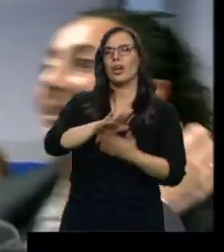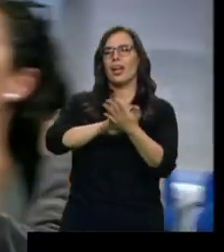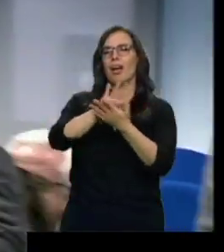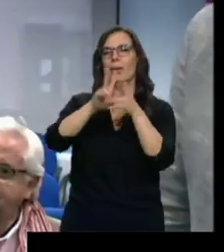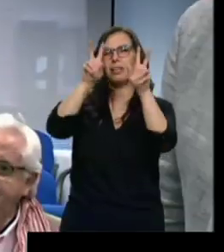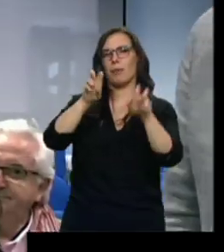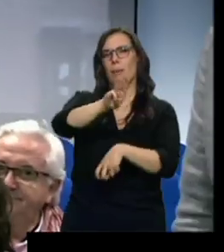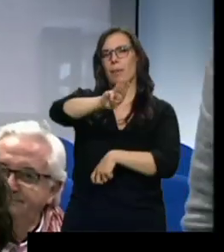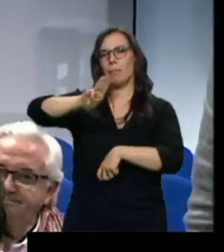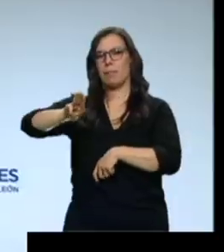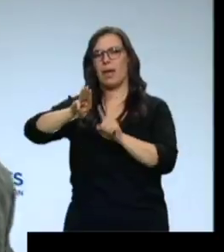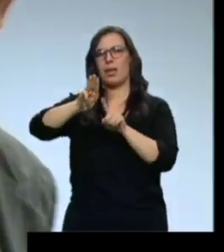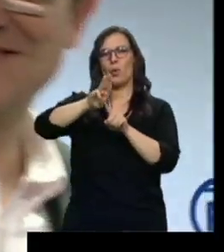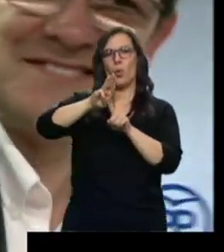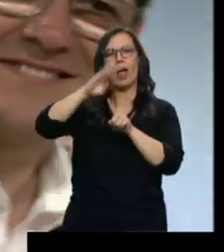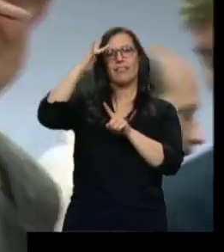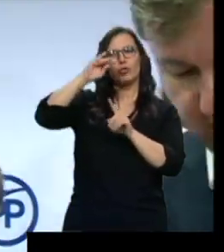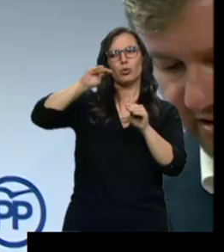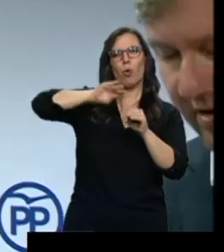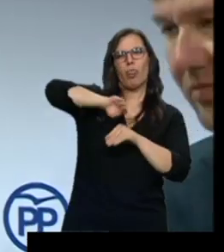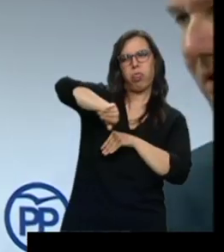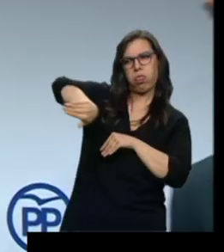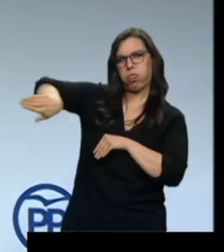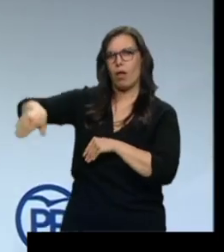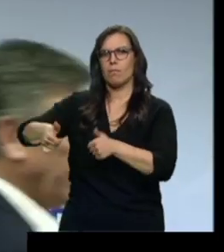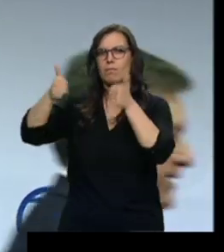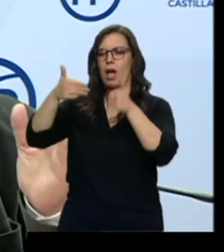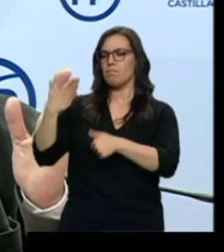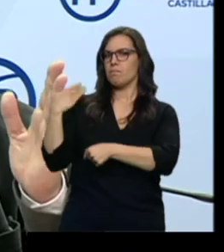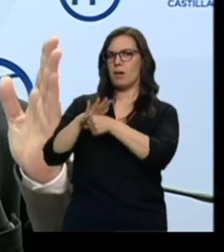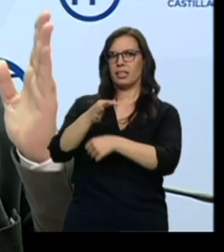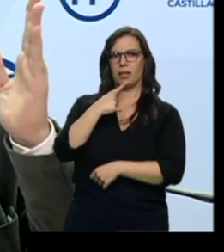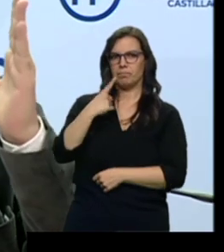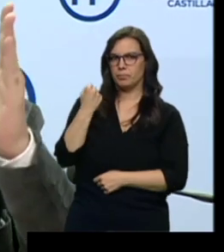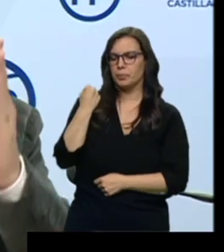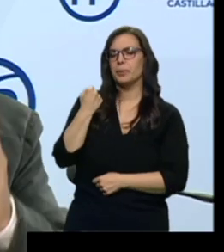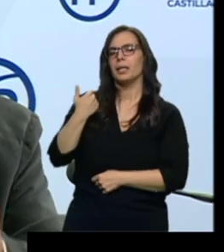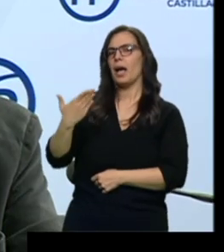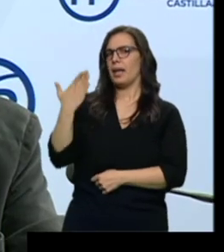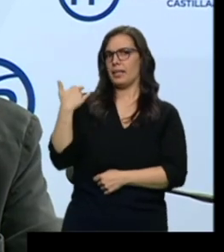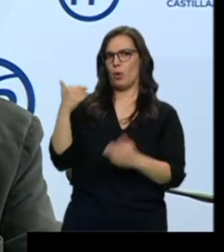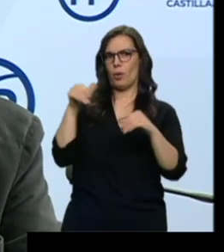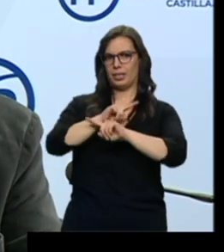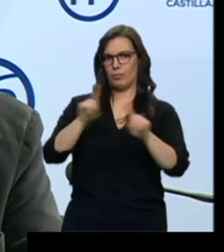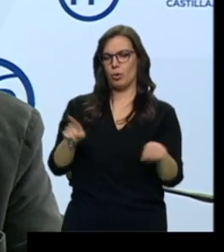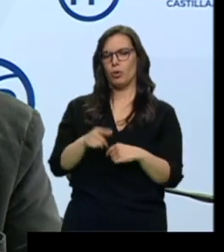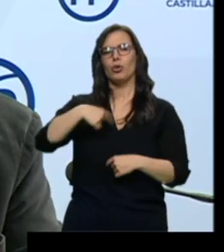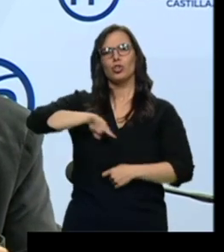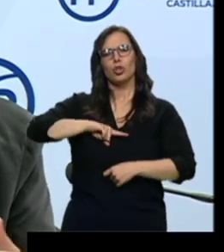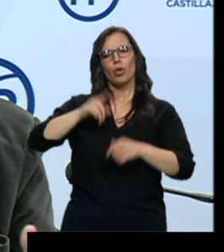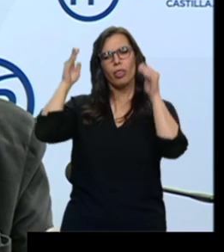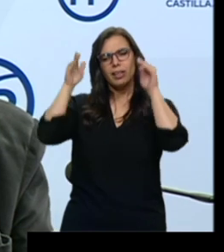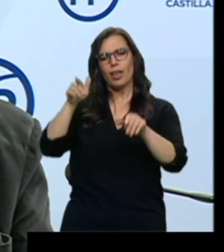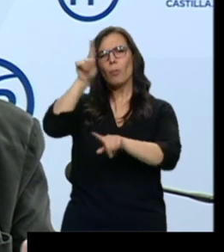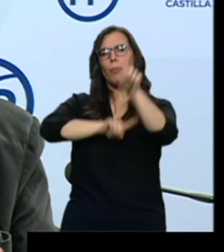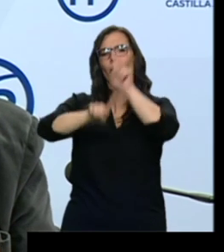giro a la derecha de Casado. No lo hizo el martes en Madrid ni este jueves en la sede del partido. Decir que estamos centrados en los problemas de la gente. No hay nada